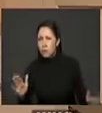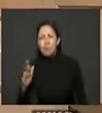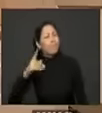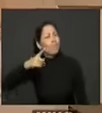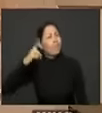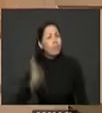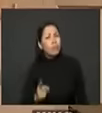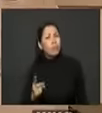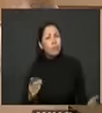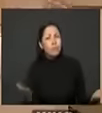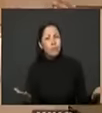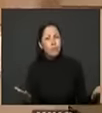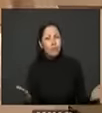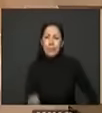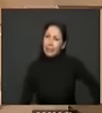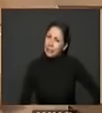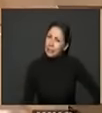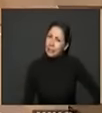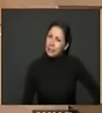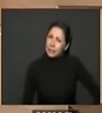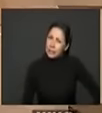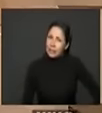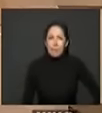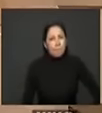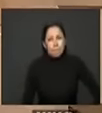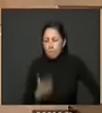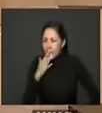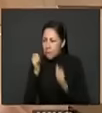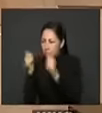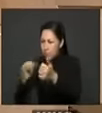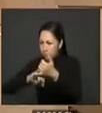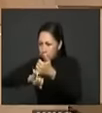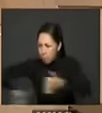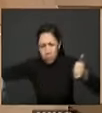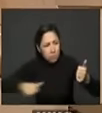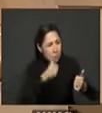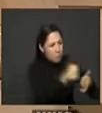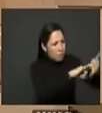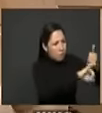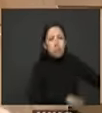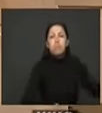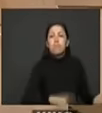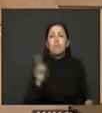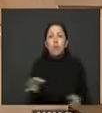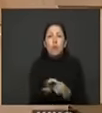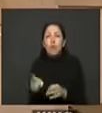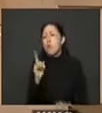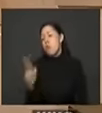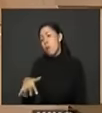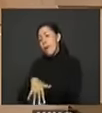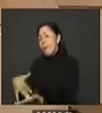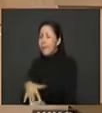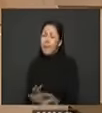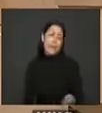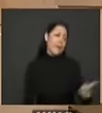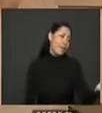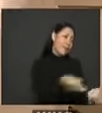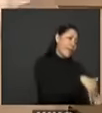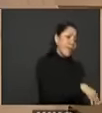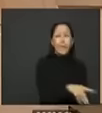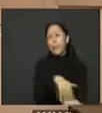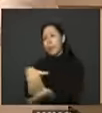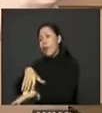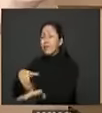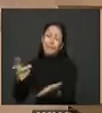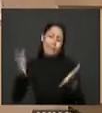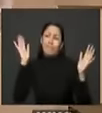razones por las que no hemos obtenido con la descentralización los resultados que esperábamos es porque los municipios son muy débiles institucionalmente y lo